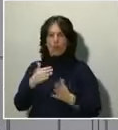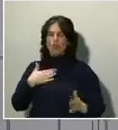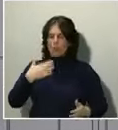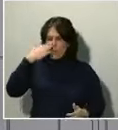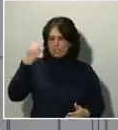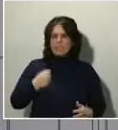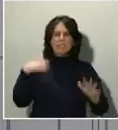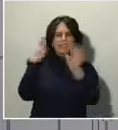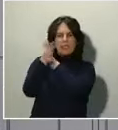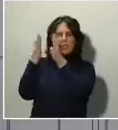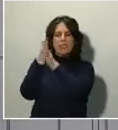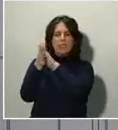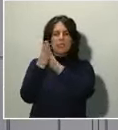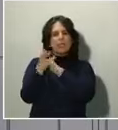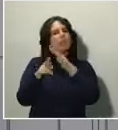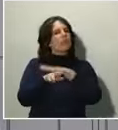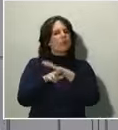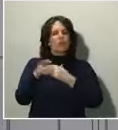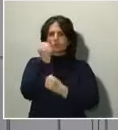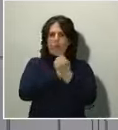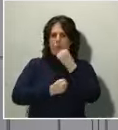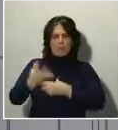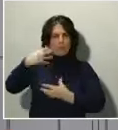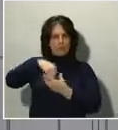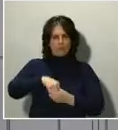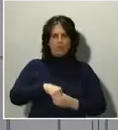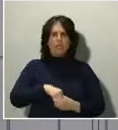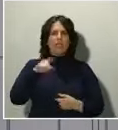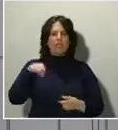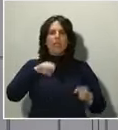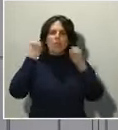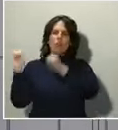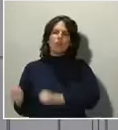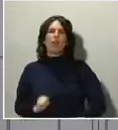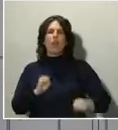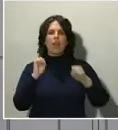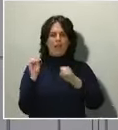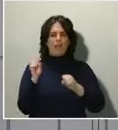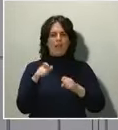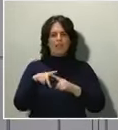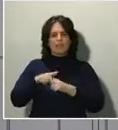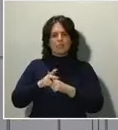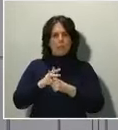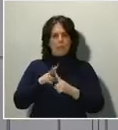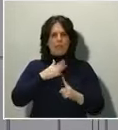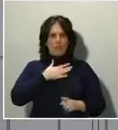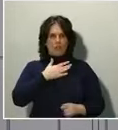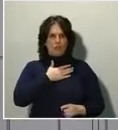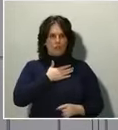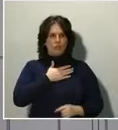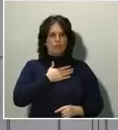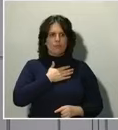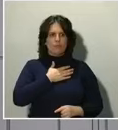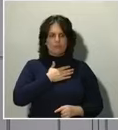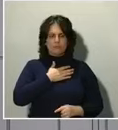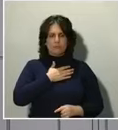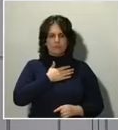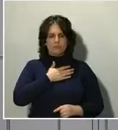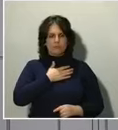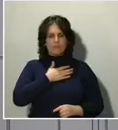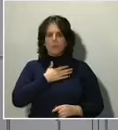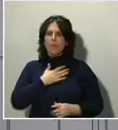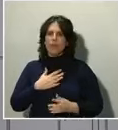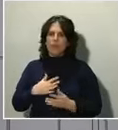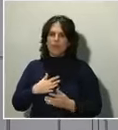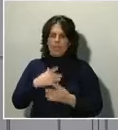económicos y de proteger por parte de los instrumentos que nos hemos dotado al conjunto de economías europeas